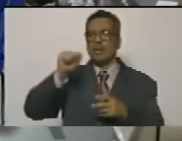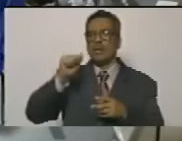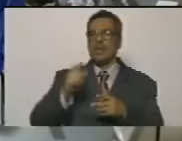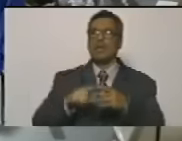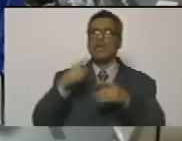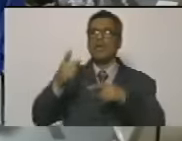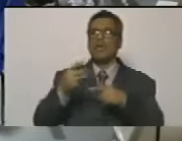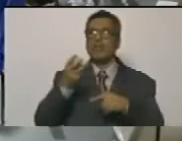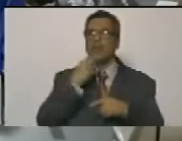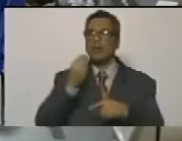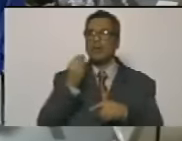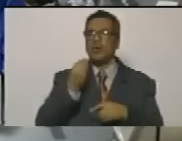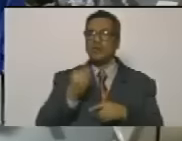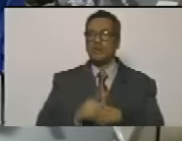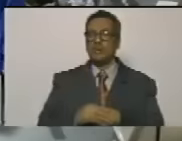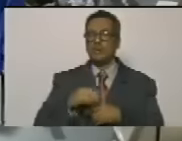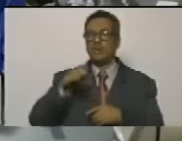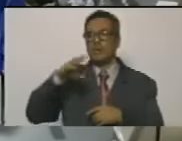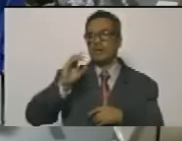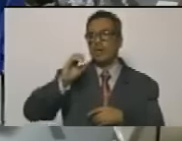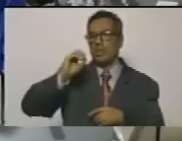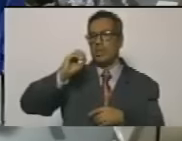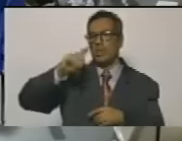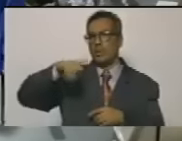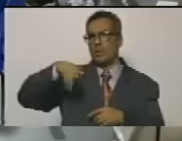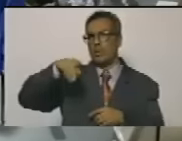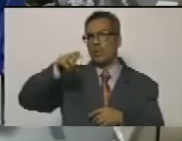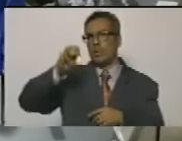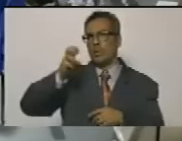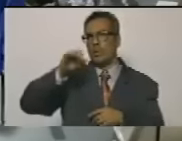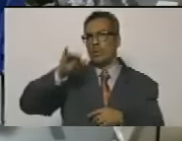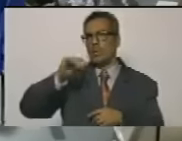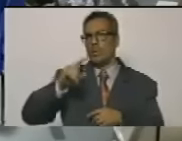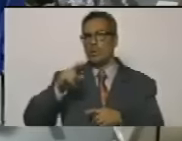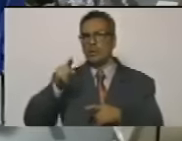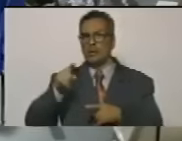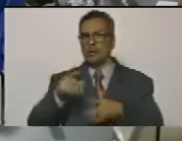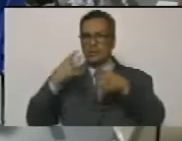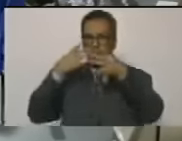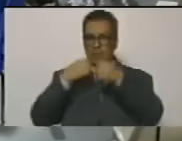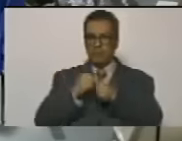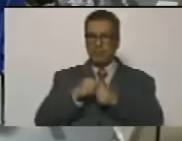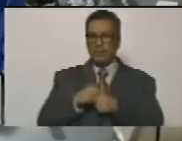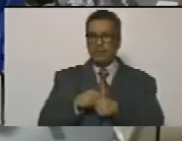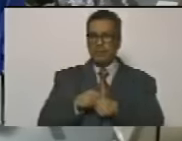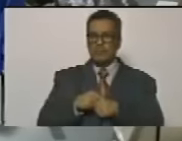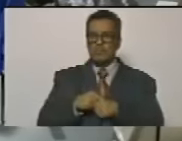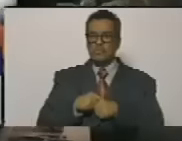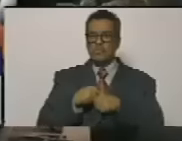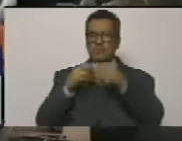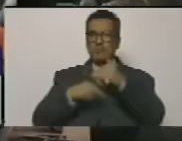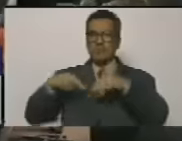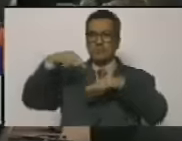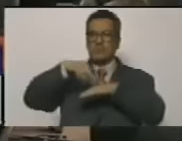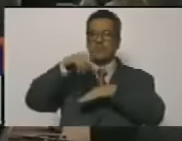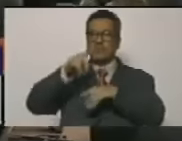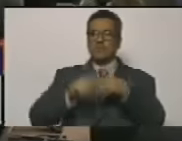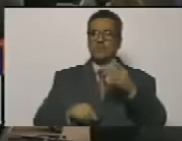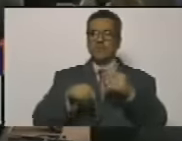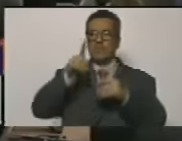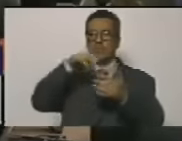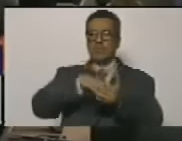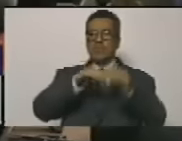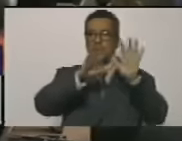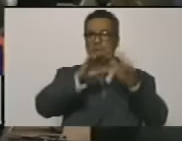hasta la juventud de Copay y Garión Cardoso preso y nos levantamos en el año 56